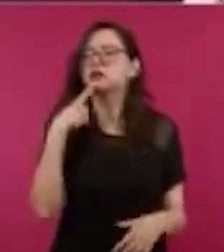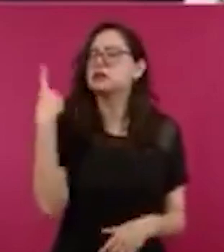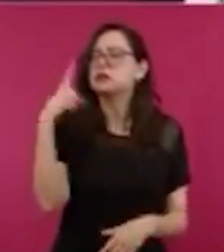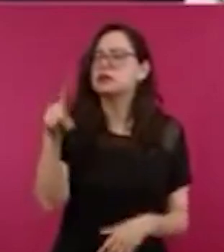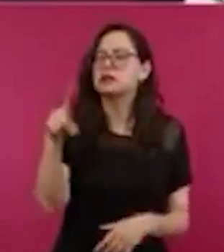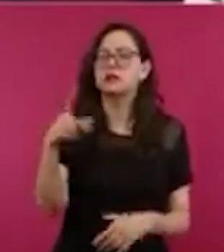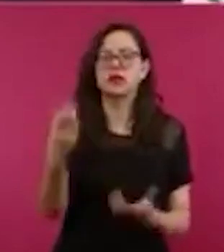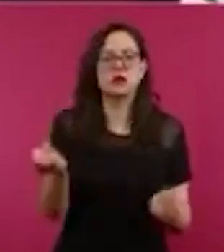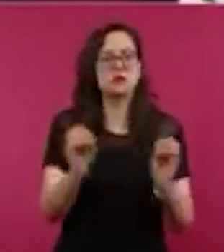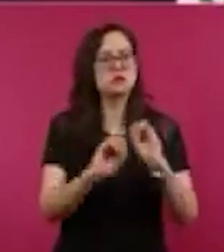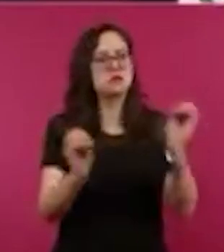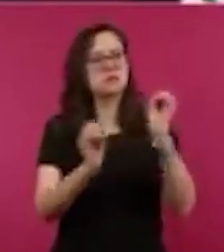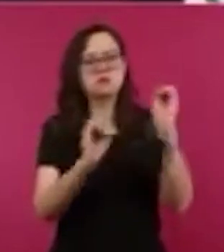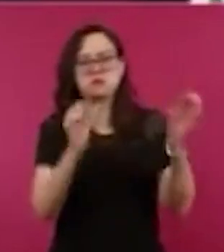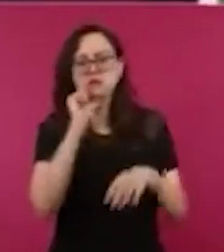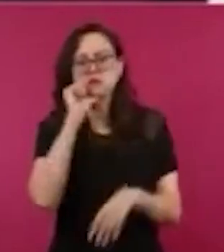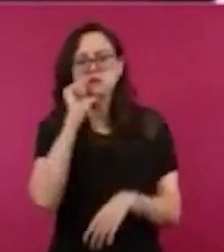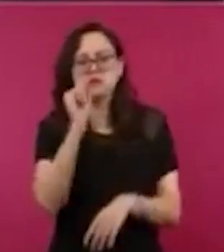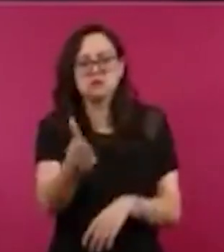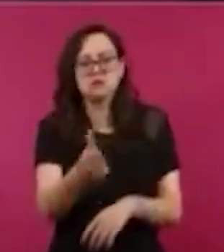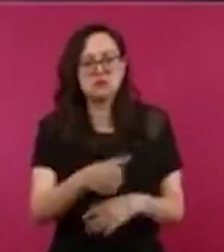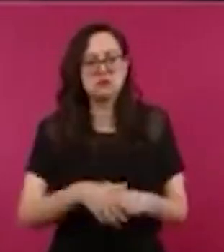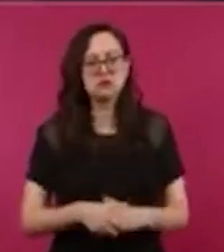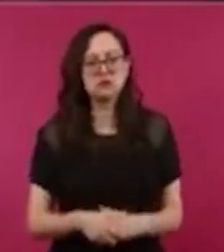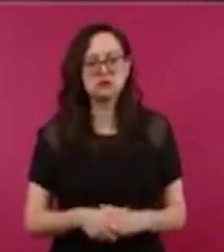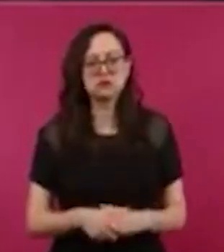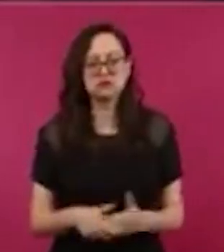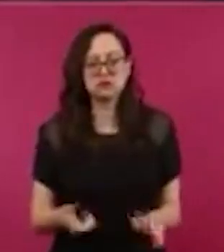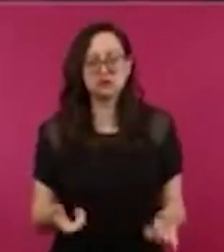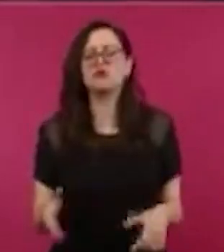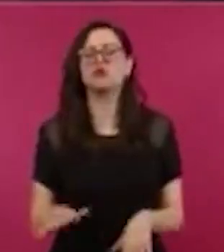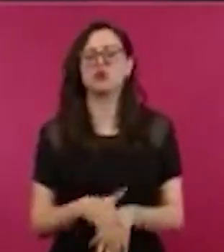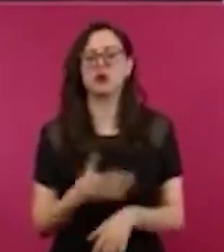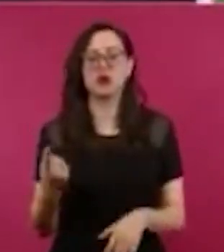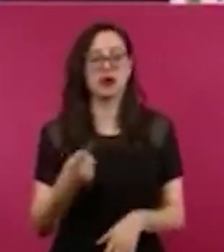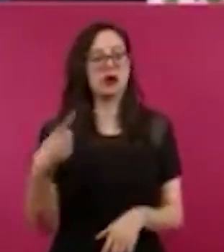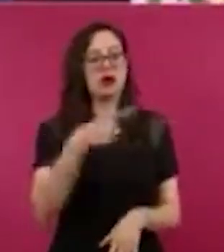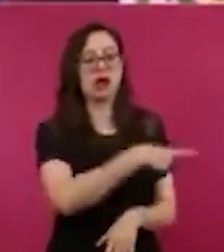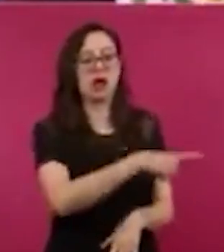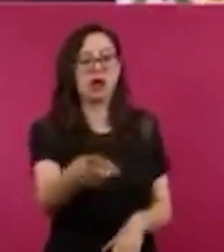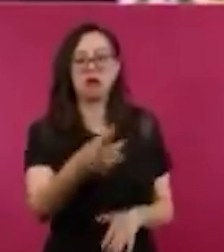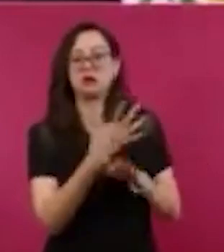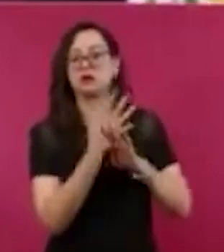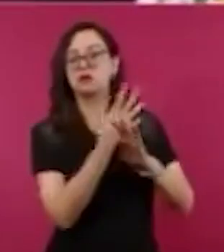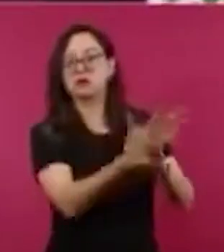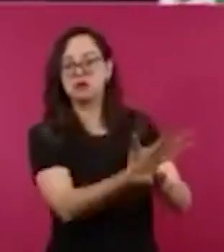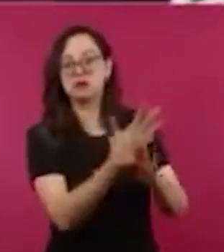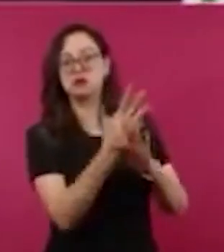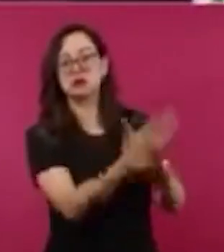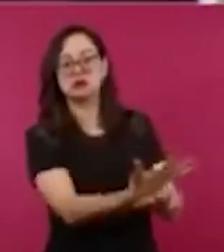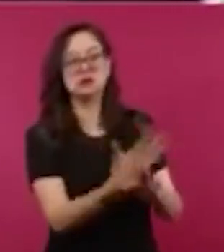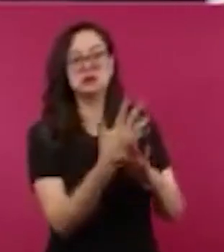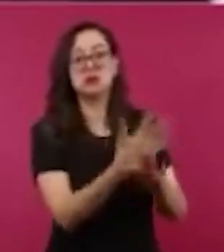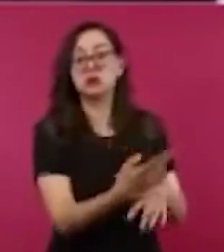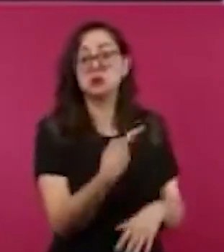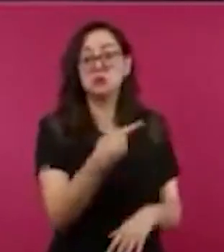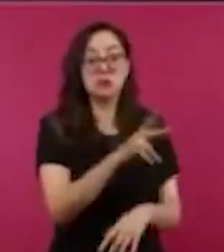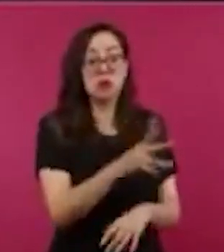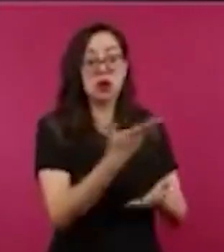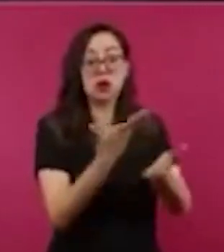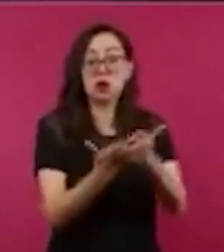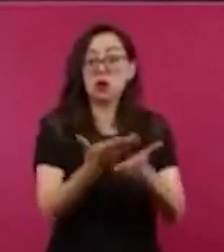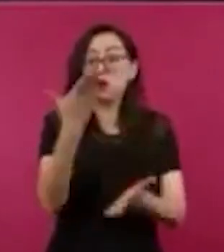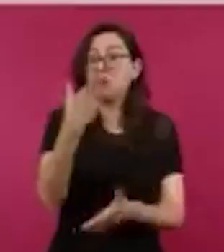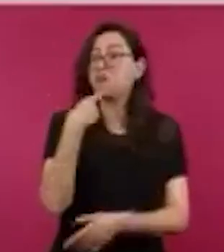si yo he dicho que no acepto la corrupción de nadie ni de mis